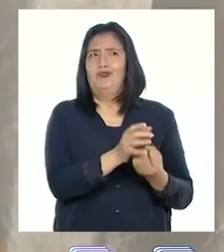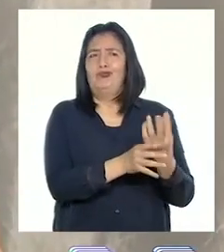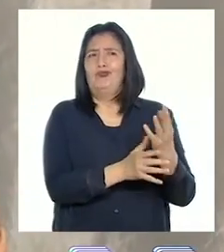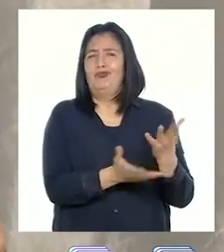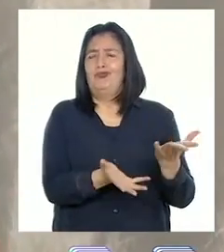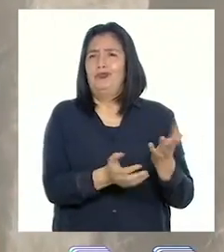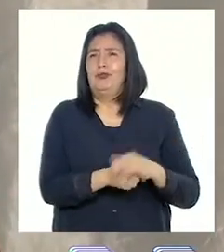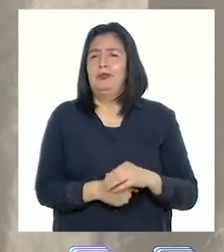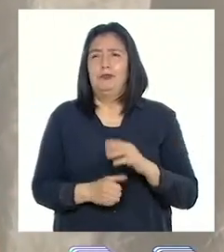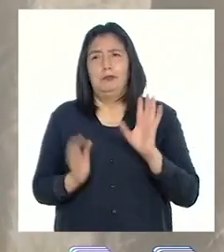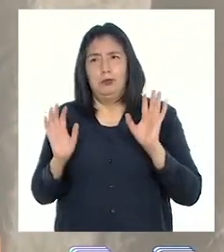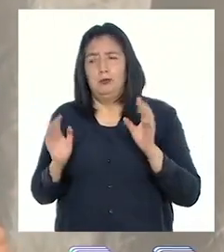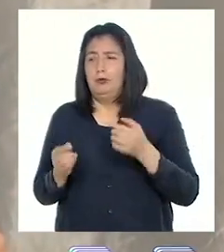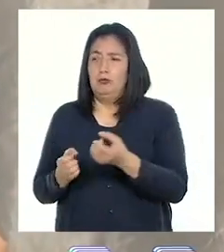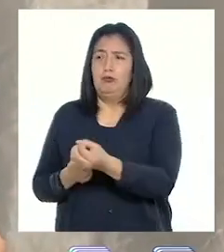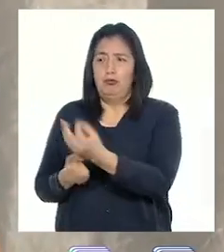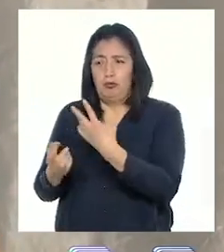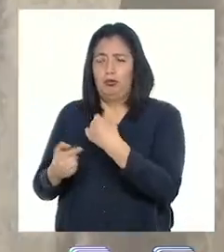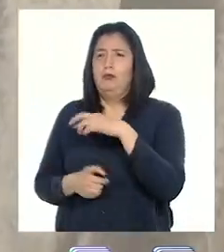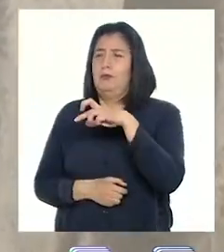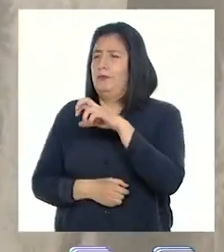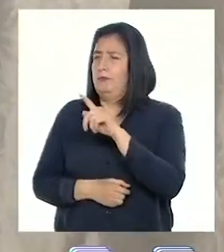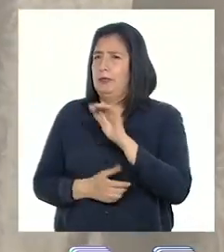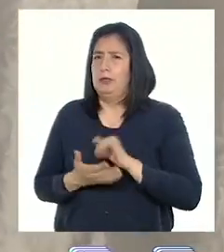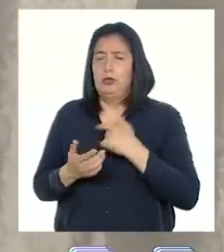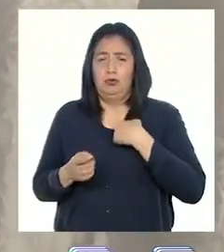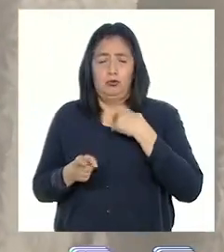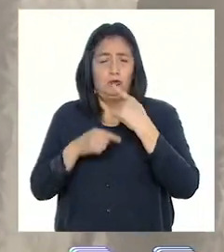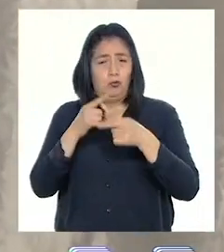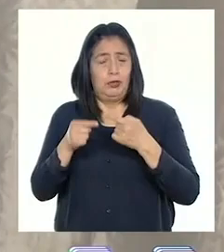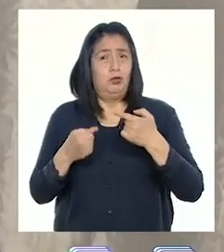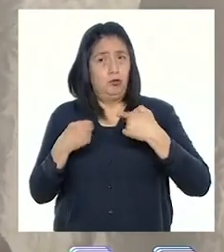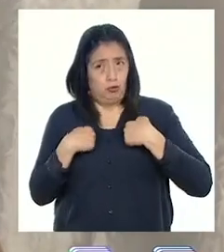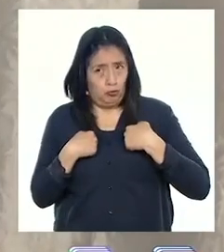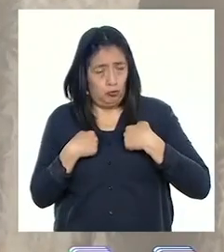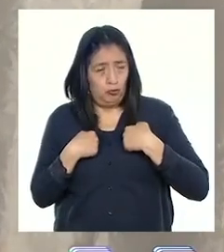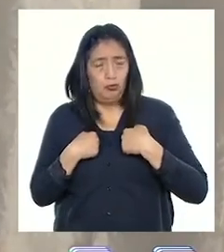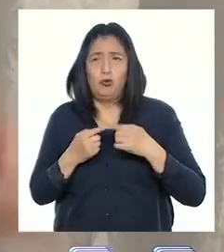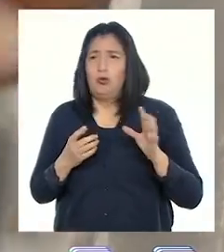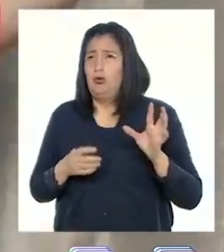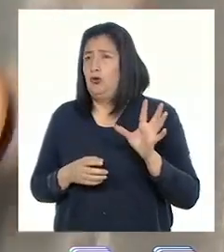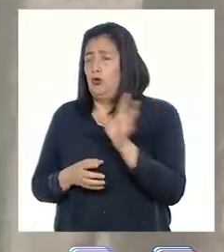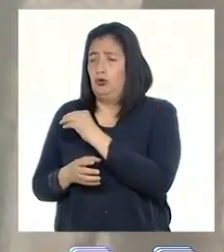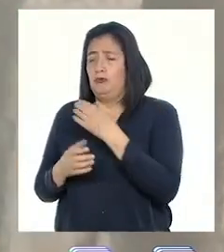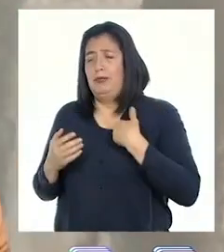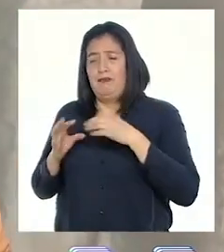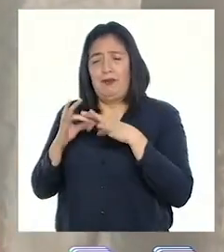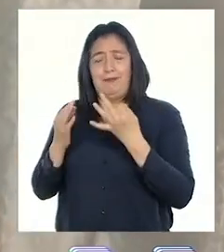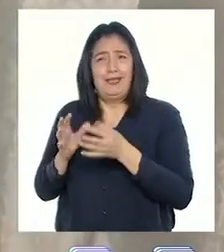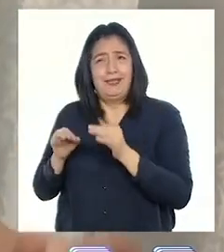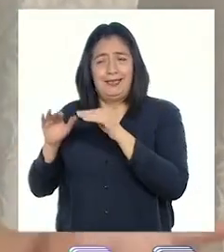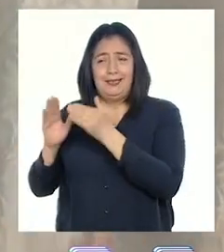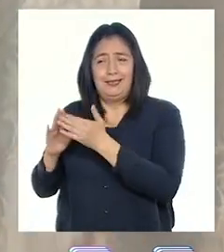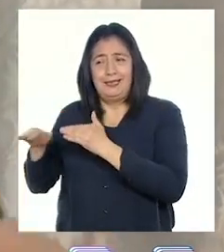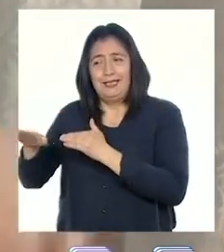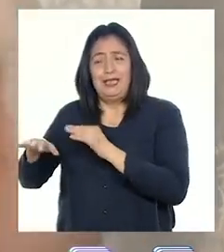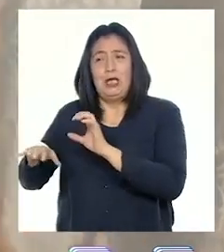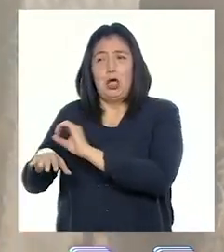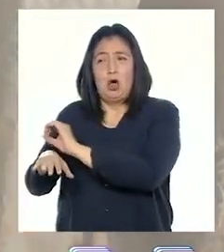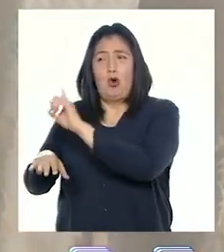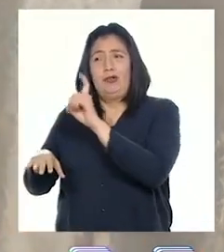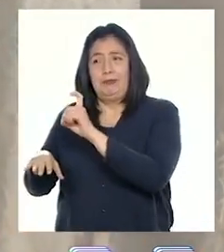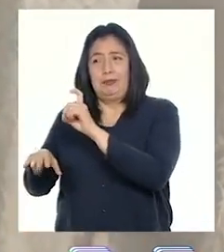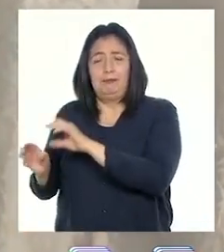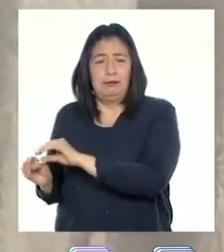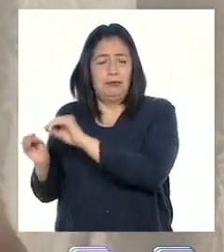Como contó Pati, les cuento que me mudé con toda mi familia de Oxapampa